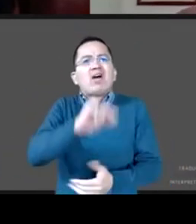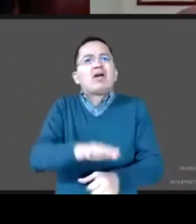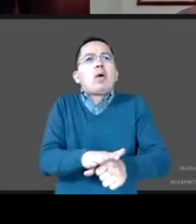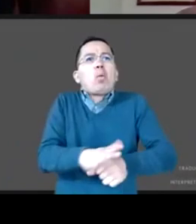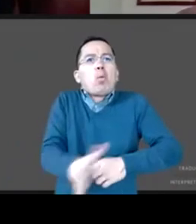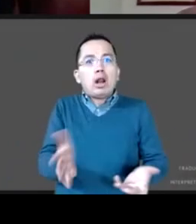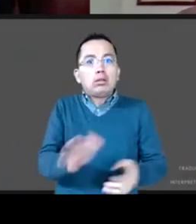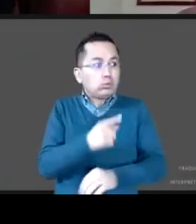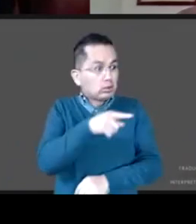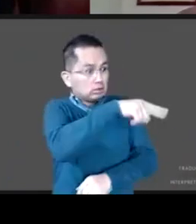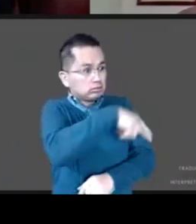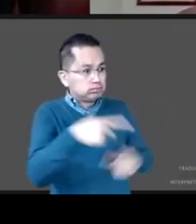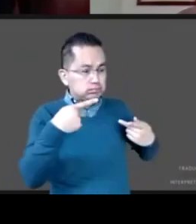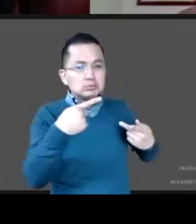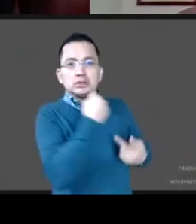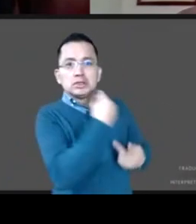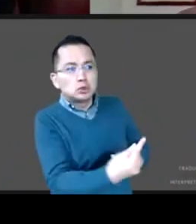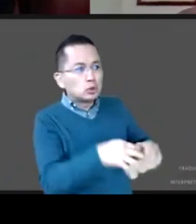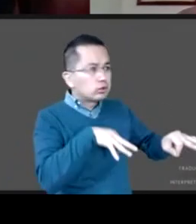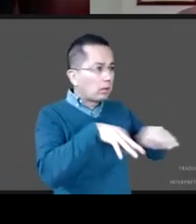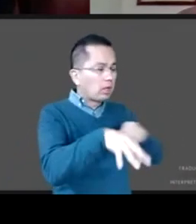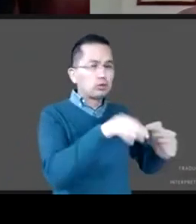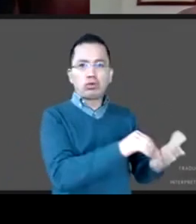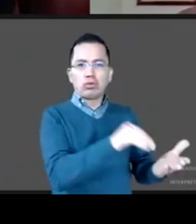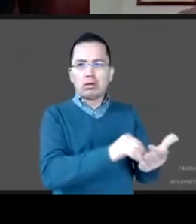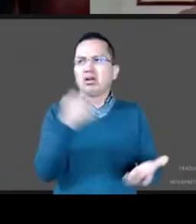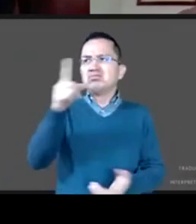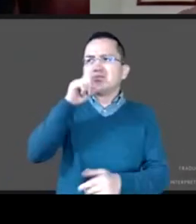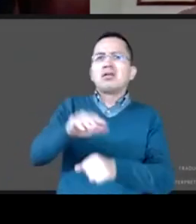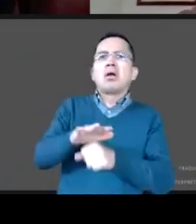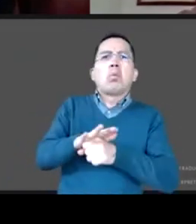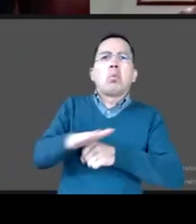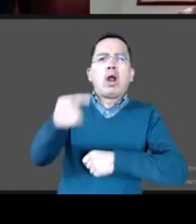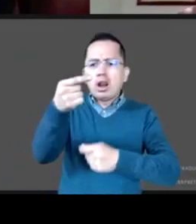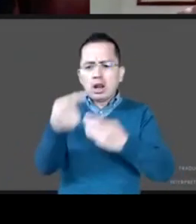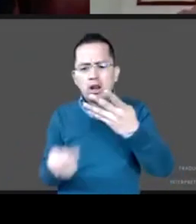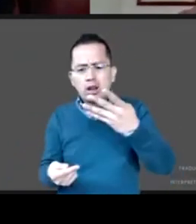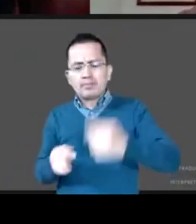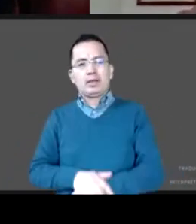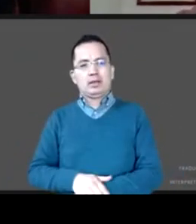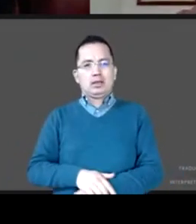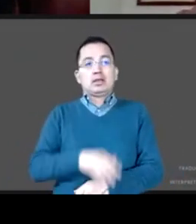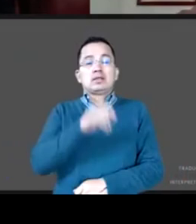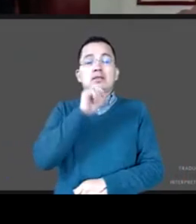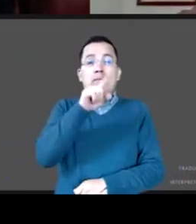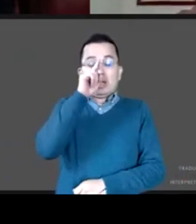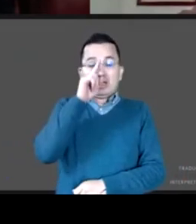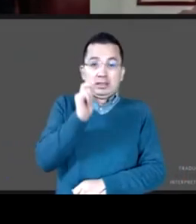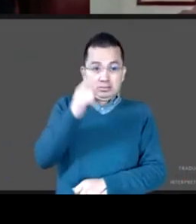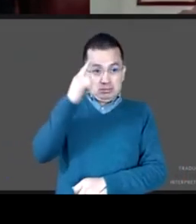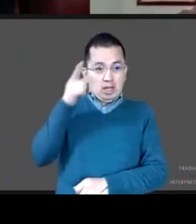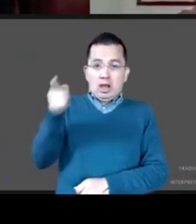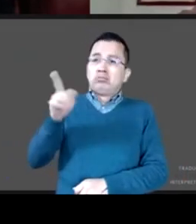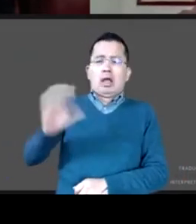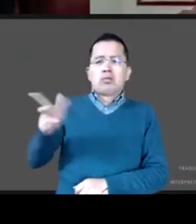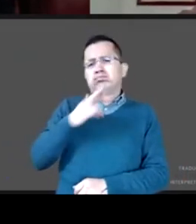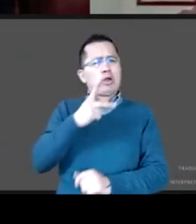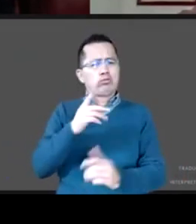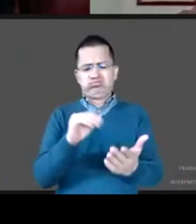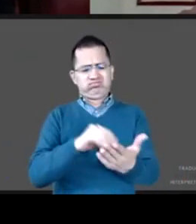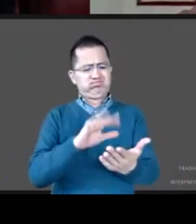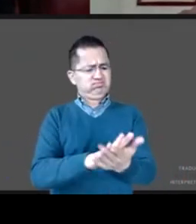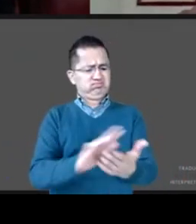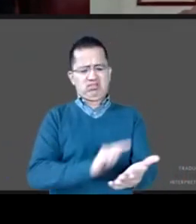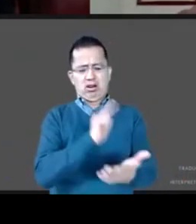presentado aquí, en particularmente los que presentó José Nabor, ¿no? Y, en ese sentido, se preguntaba si la prohibición definitiva del trabajo infantil podía servir de